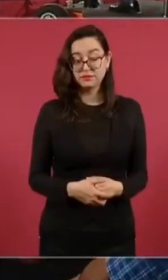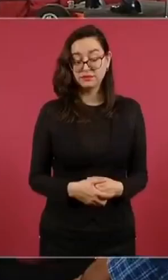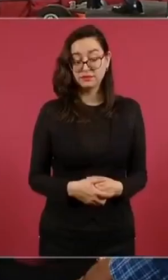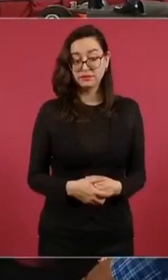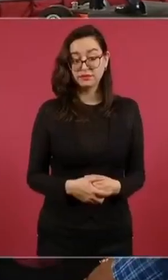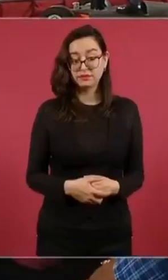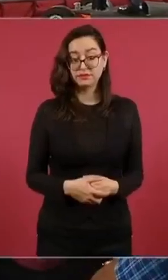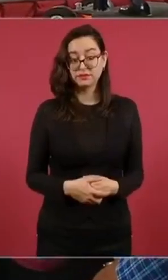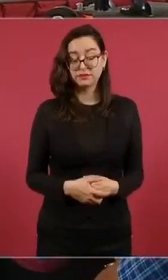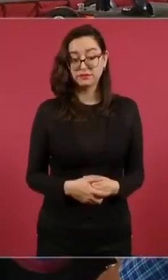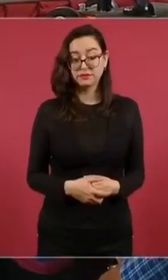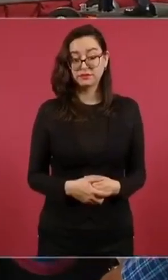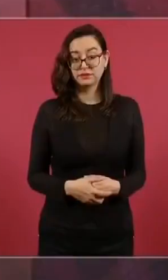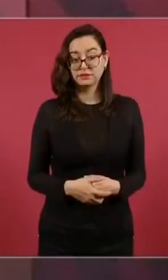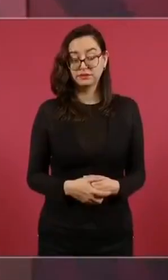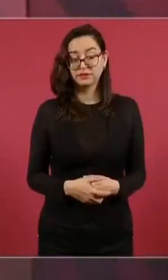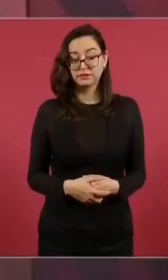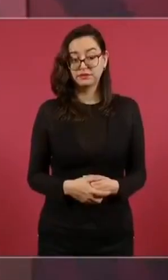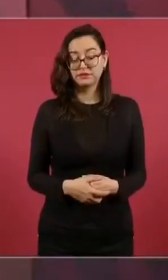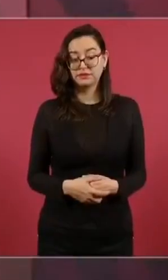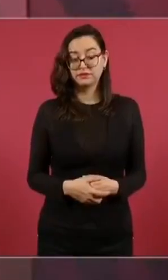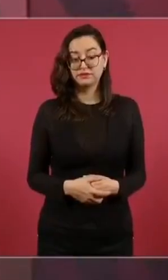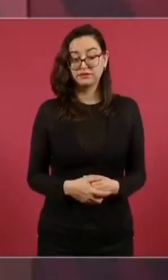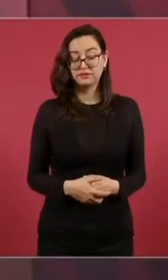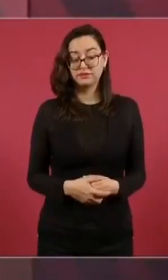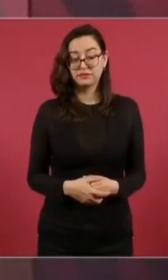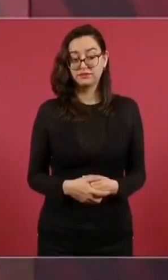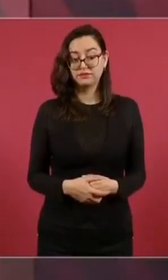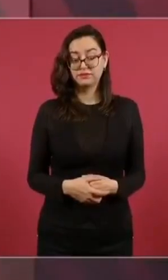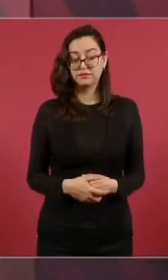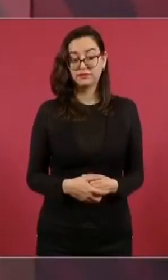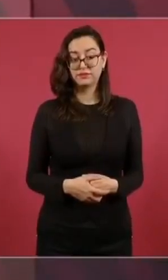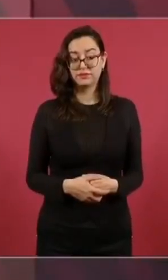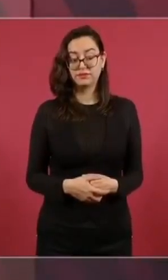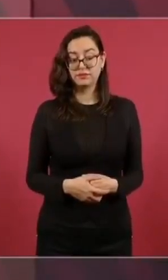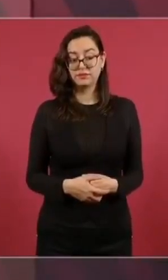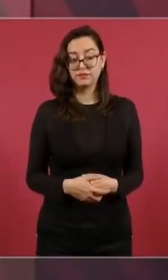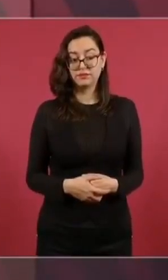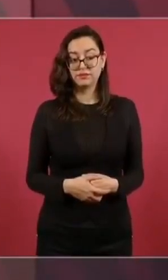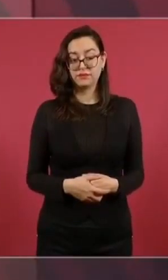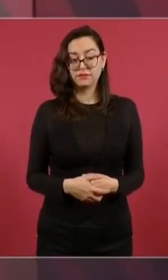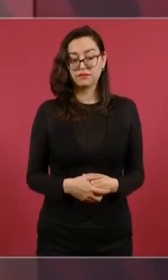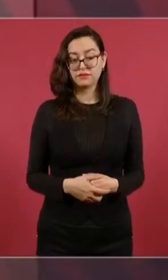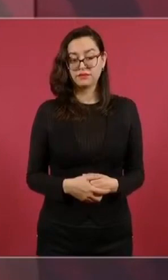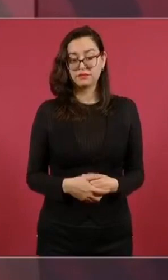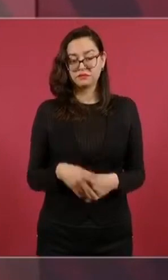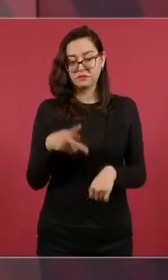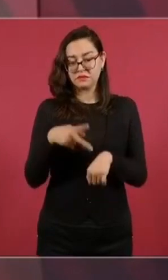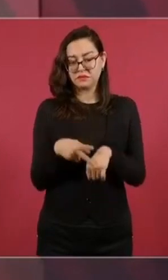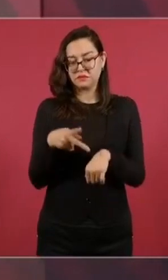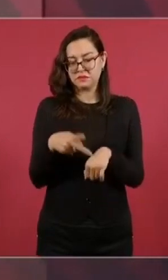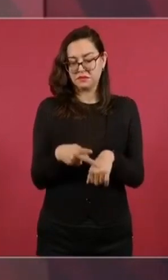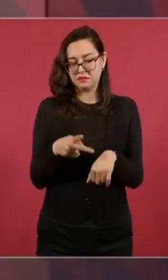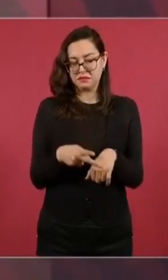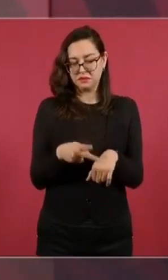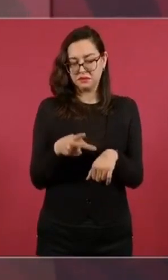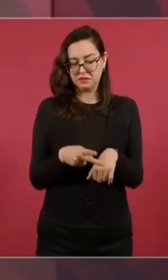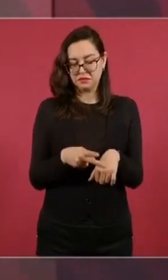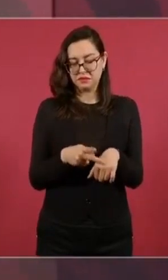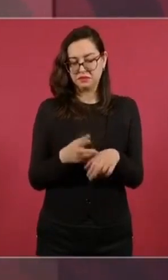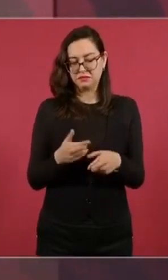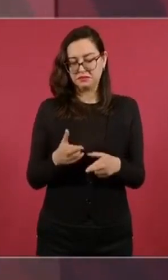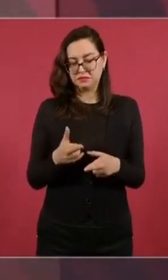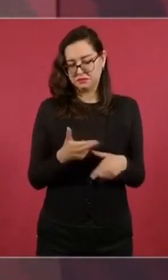que es, bueno, estas son piedritas de río, porque yo